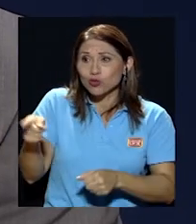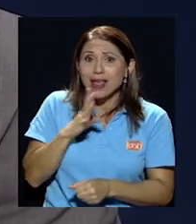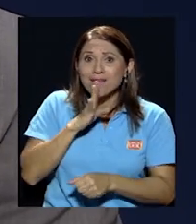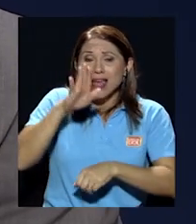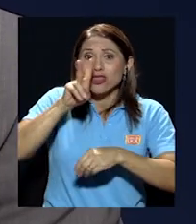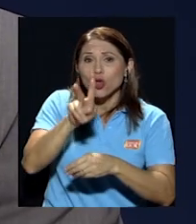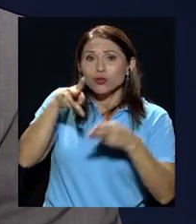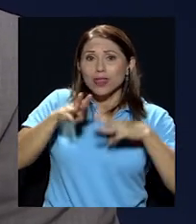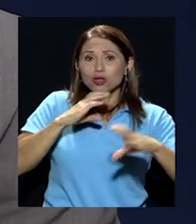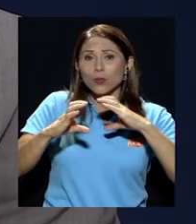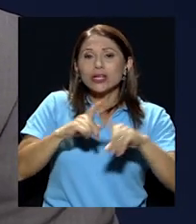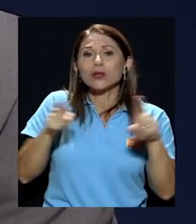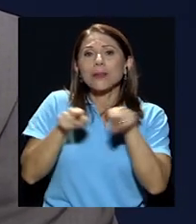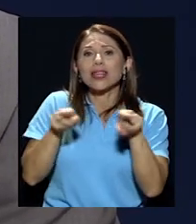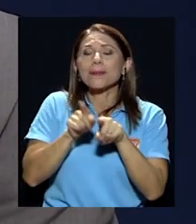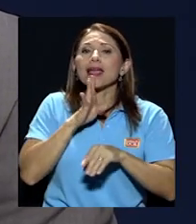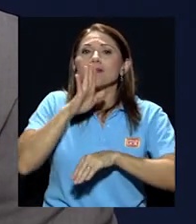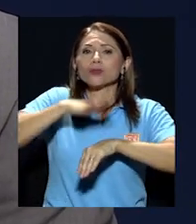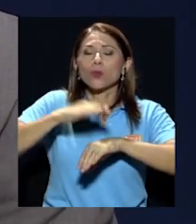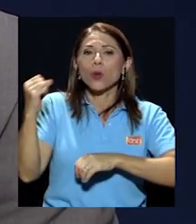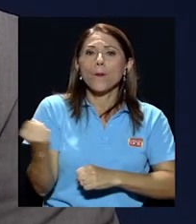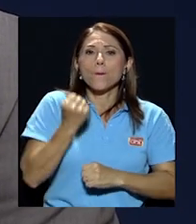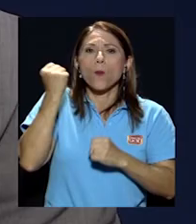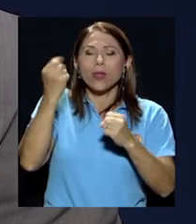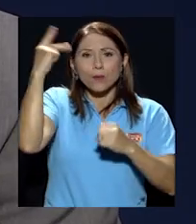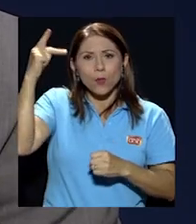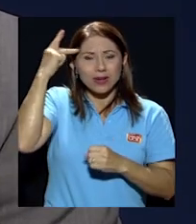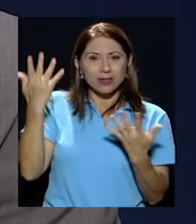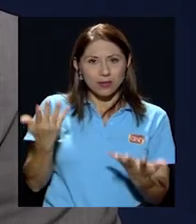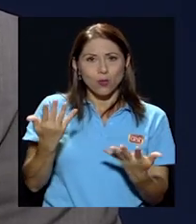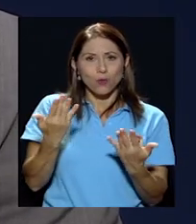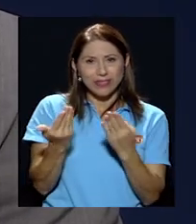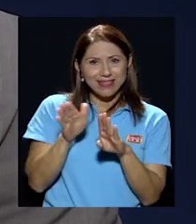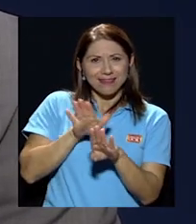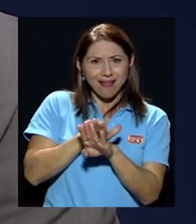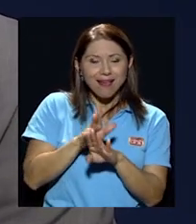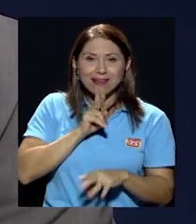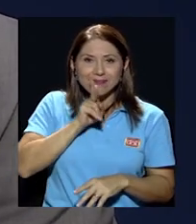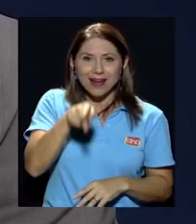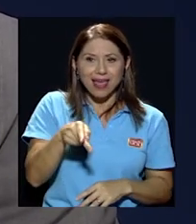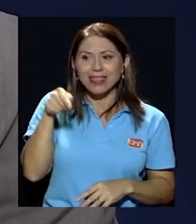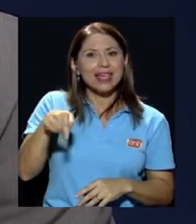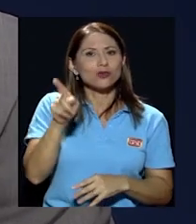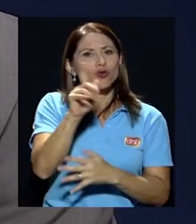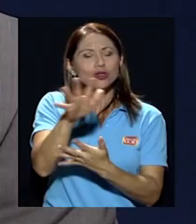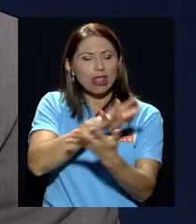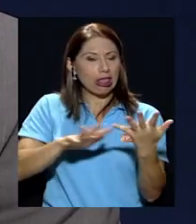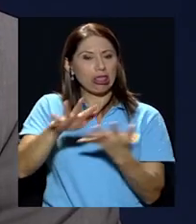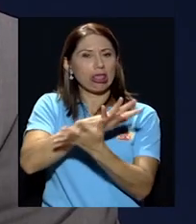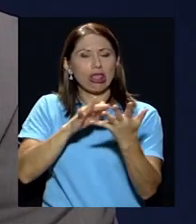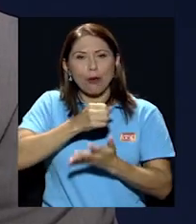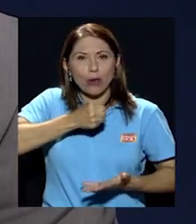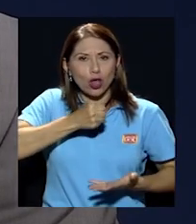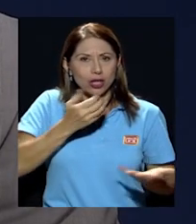comunicación pero también habla de un poder político detrás de ellos en realidad esto no es un desorden periodístico más